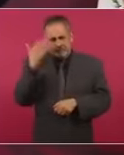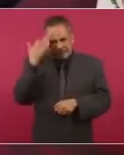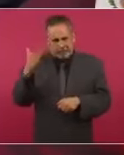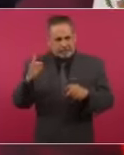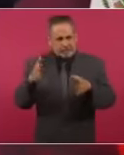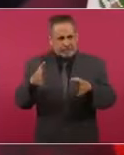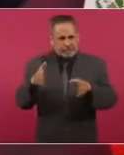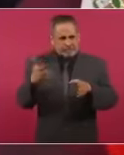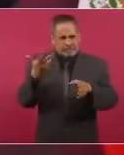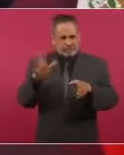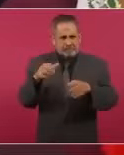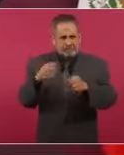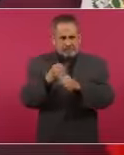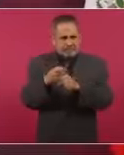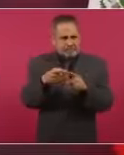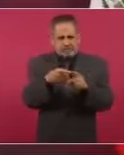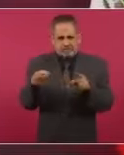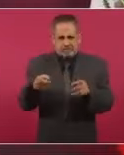diez años.